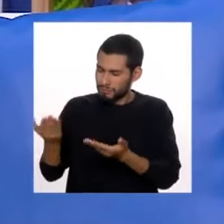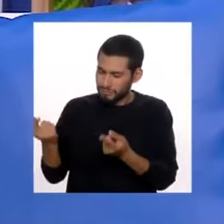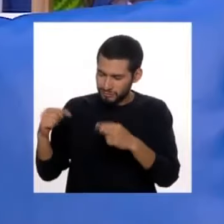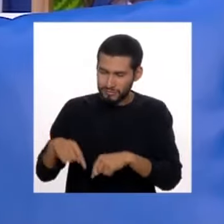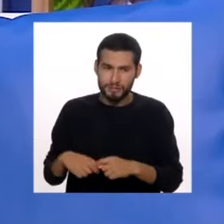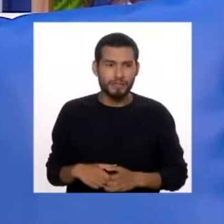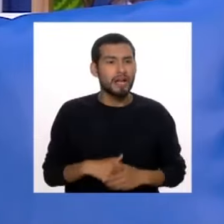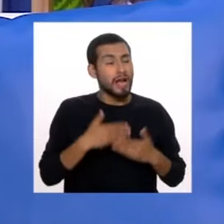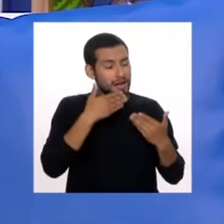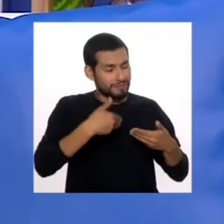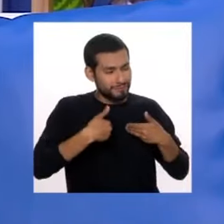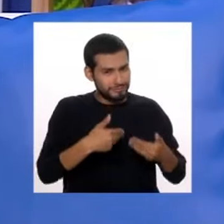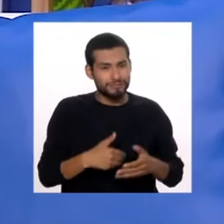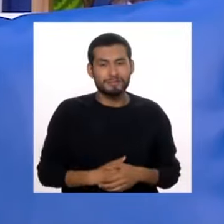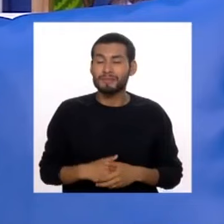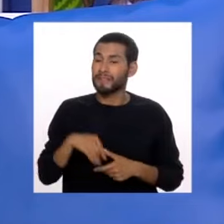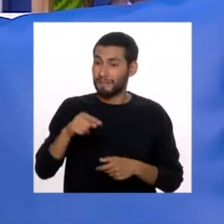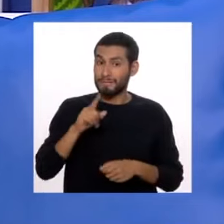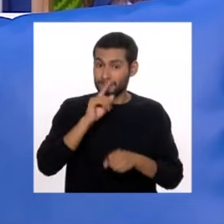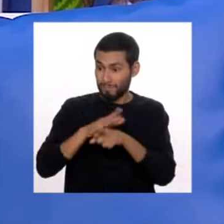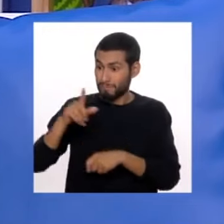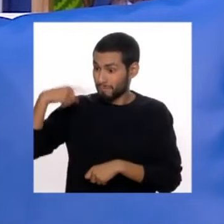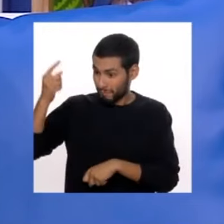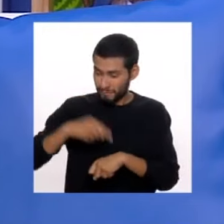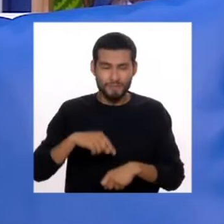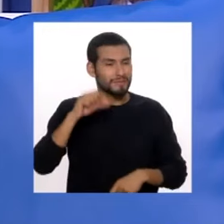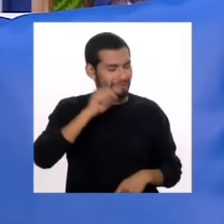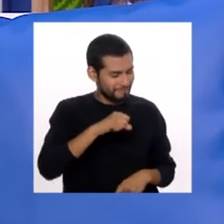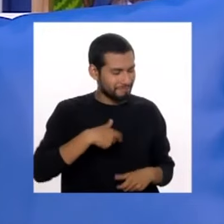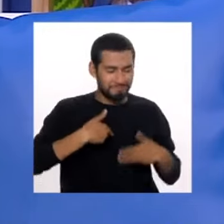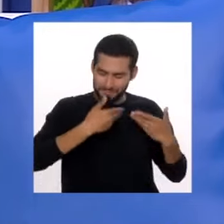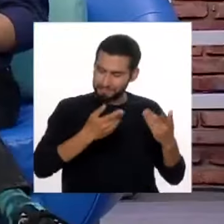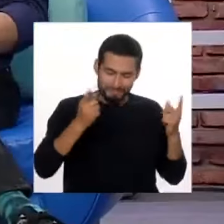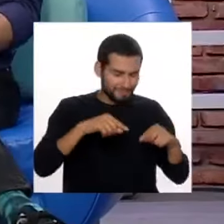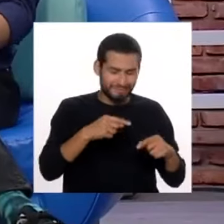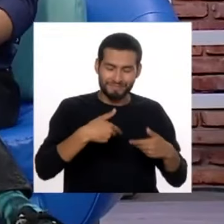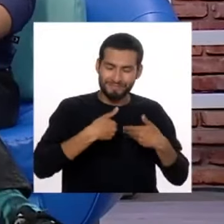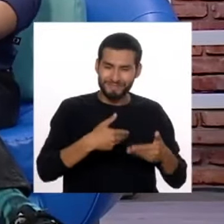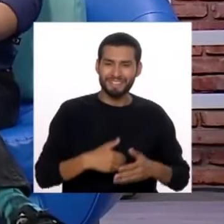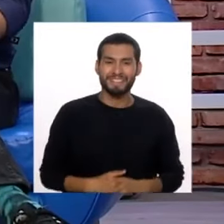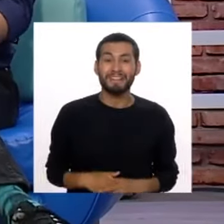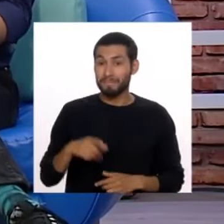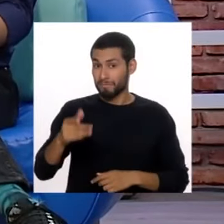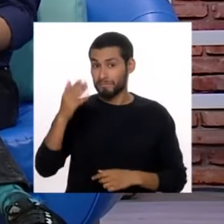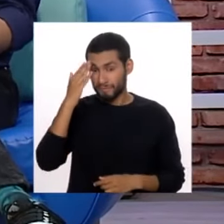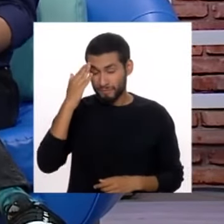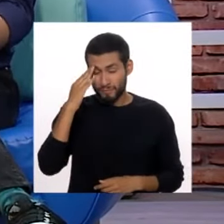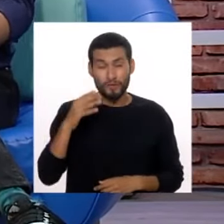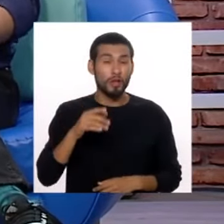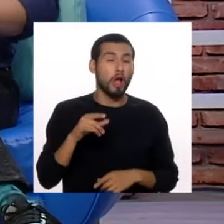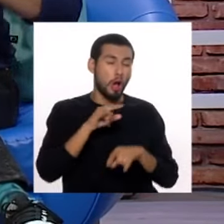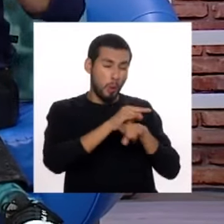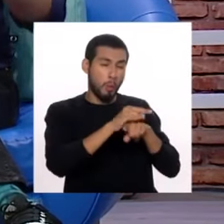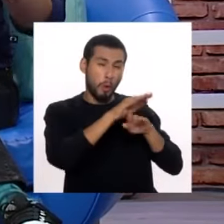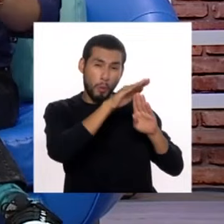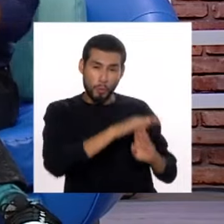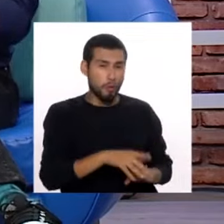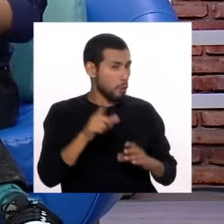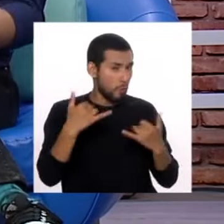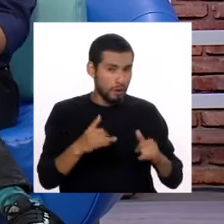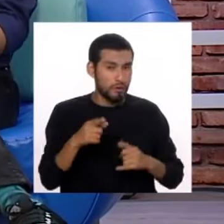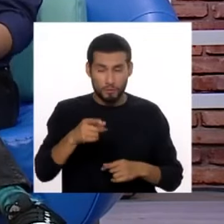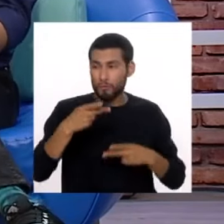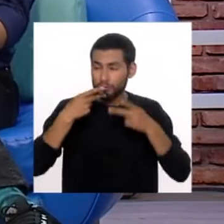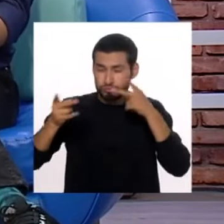por estar con Muchísimas gracias por la oportunidad. Estás ya comprometido a volver, ¿ah? Por supuesto que sí, cuando ustedes quieran. Así que ya sabes, el bullying no es juego. Comparte